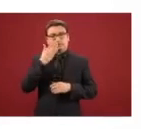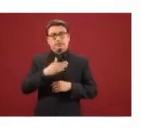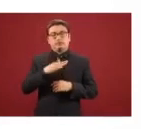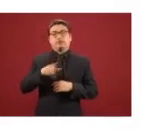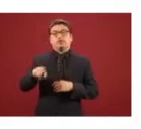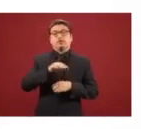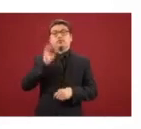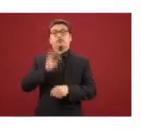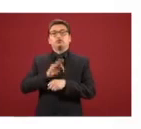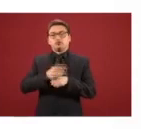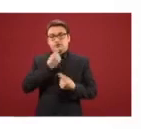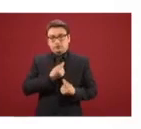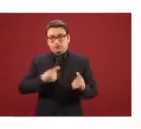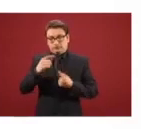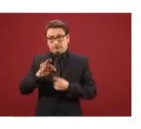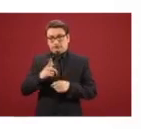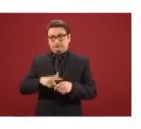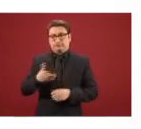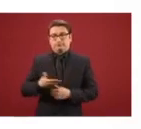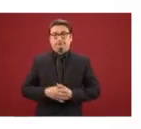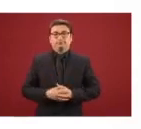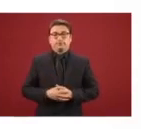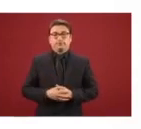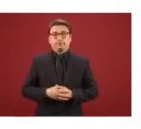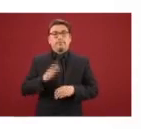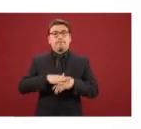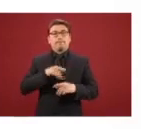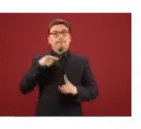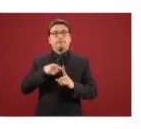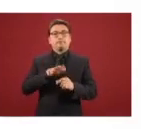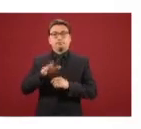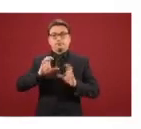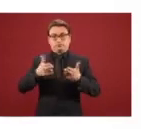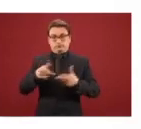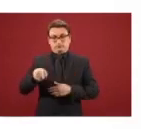Federal de Protección de Niñas, Niños y Adolescentes, especialmente en Chiapas.